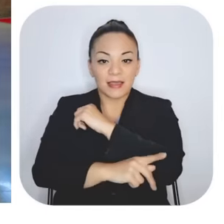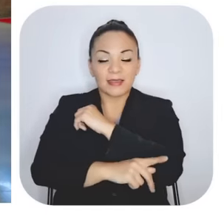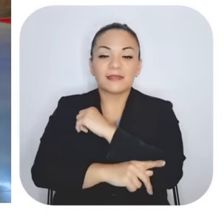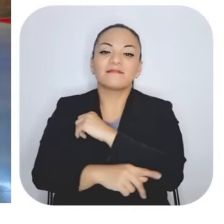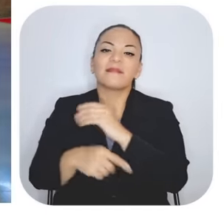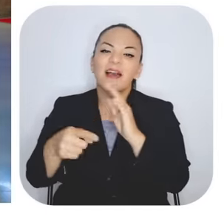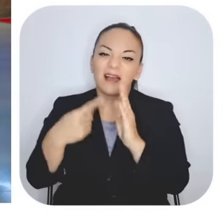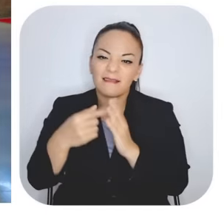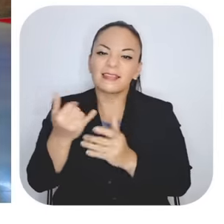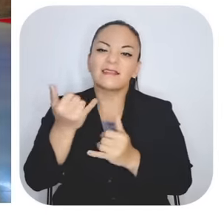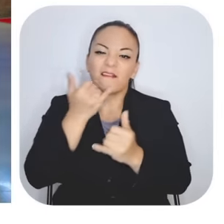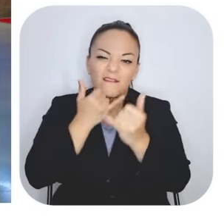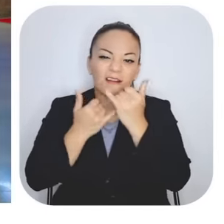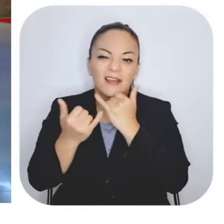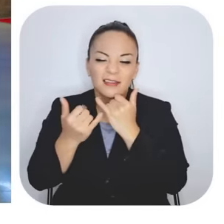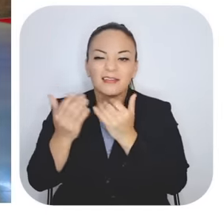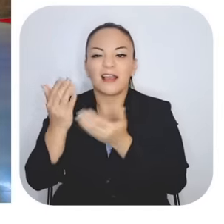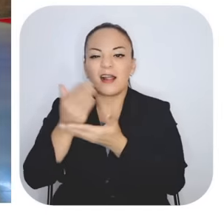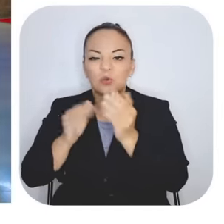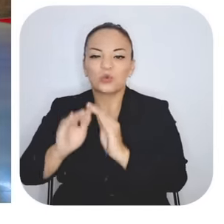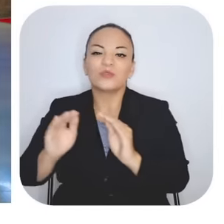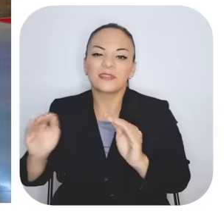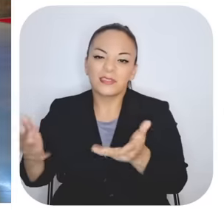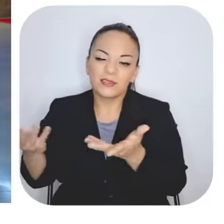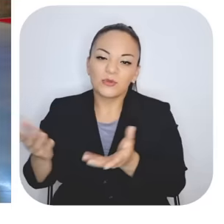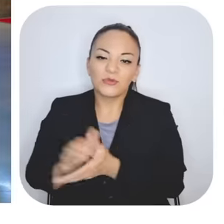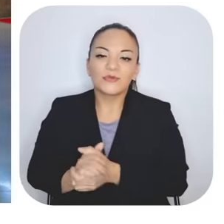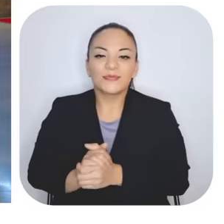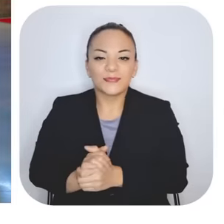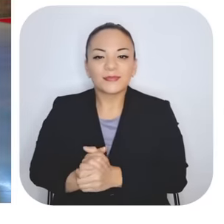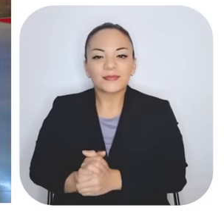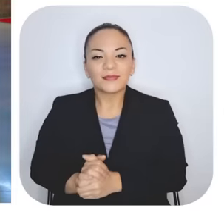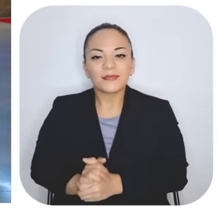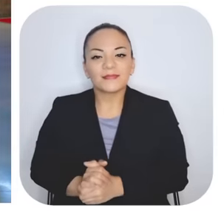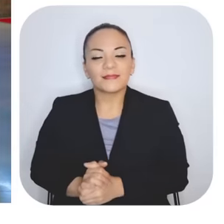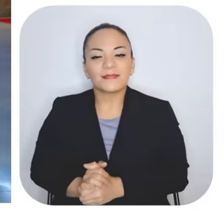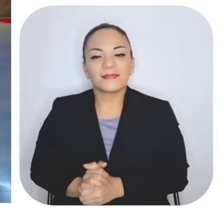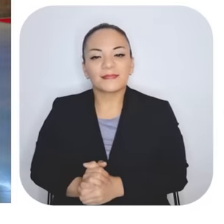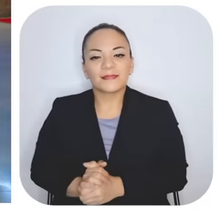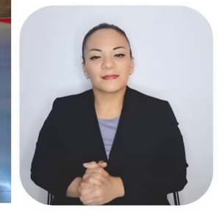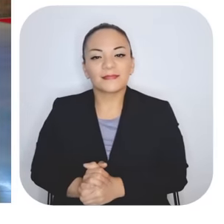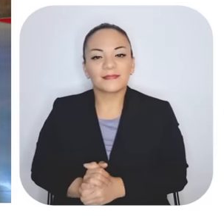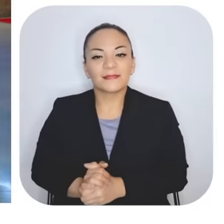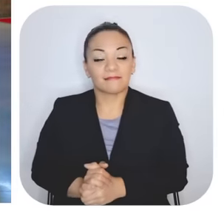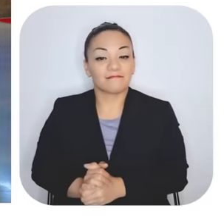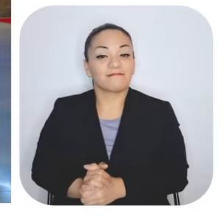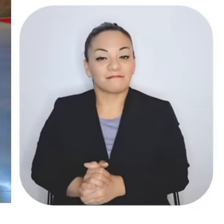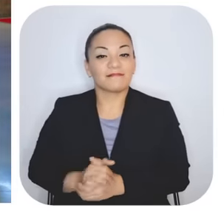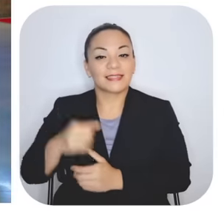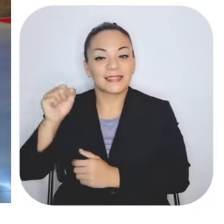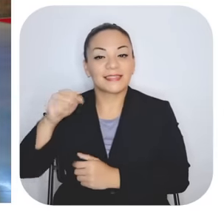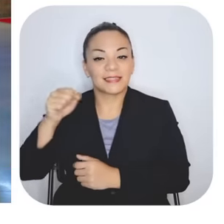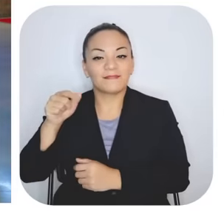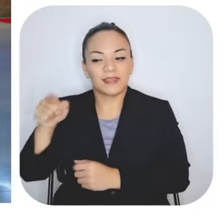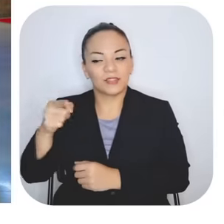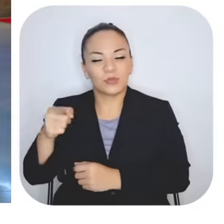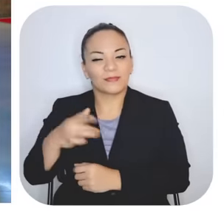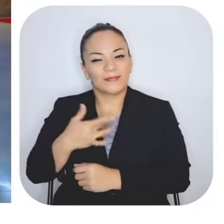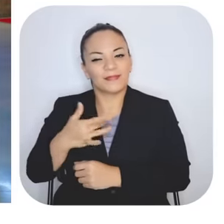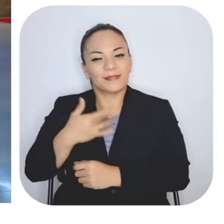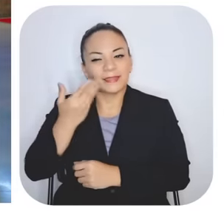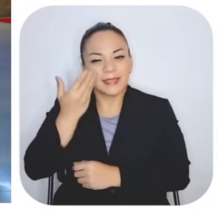le falla a algún niño o niña. Y sí, nos provoca mucha